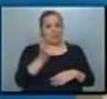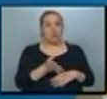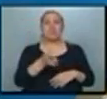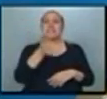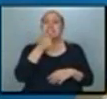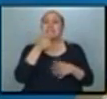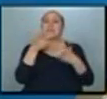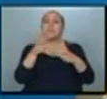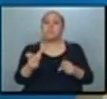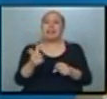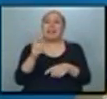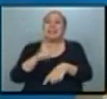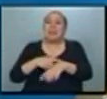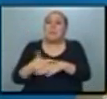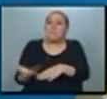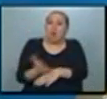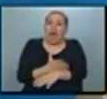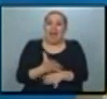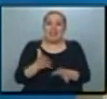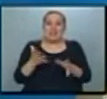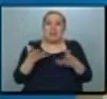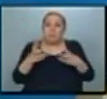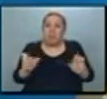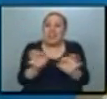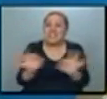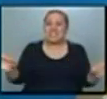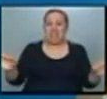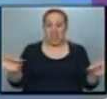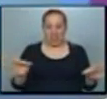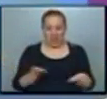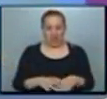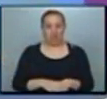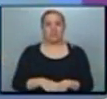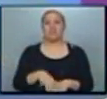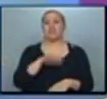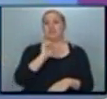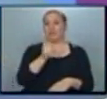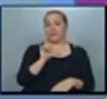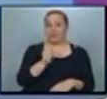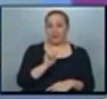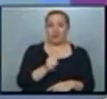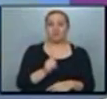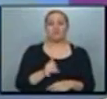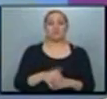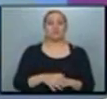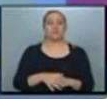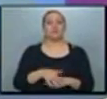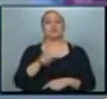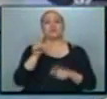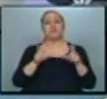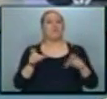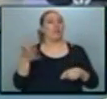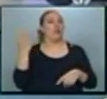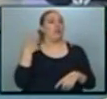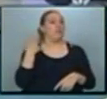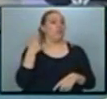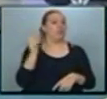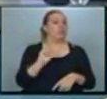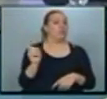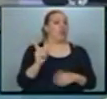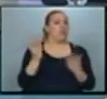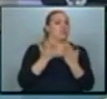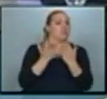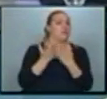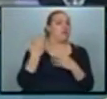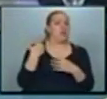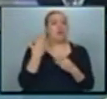se ha detectado a tiempo, en estadios tempranos. Claro, exactamente. En algún momento, la gente era reacia a los exámenes en general